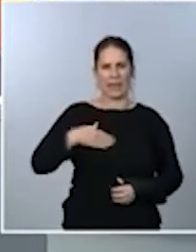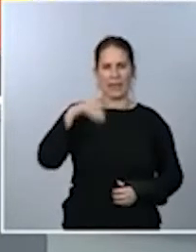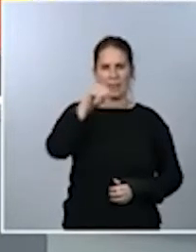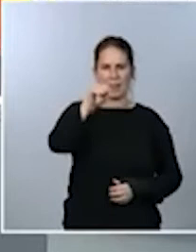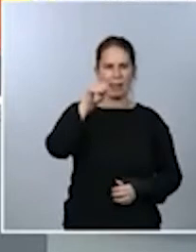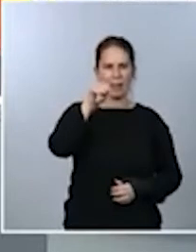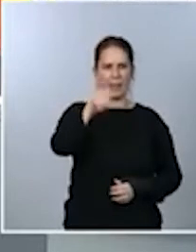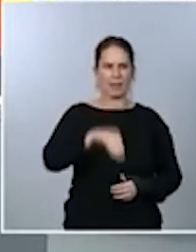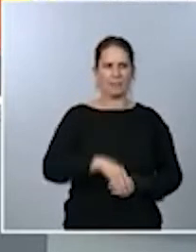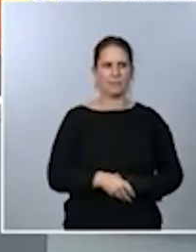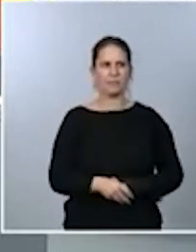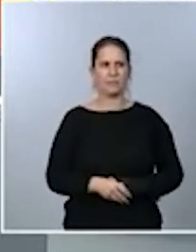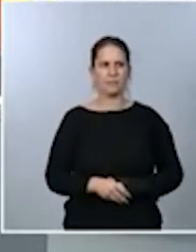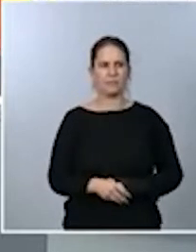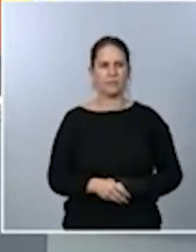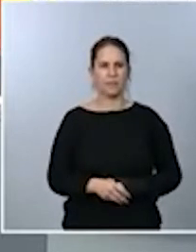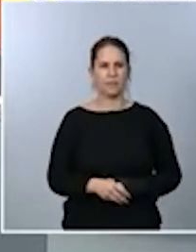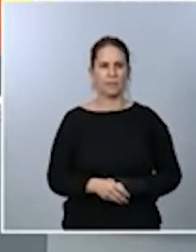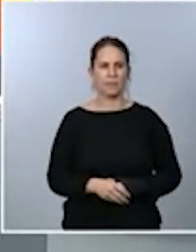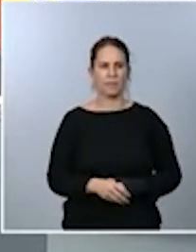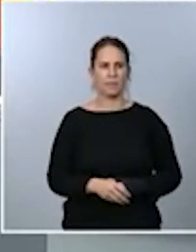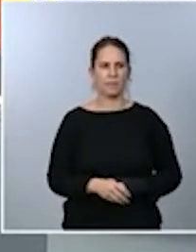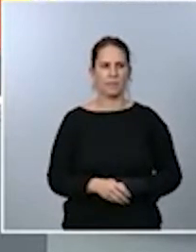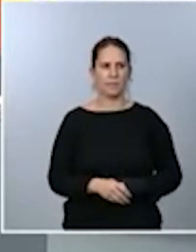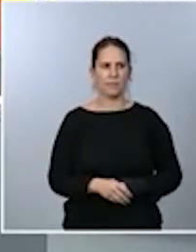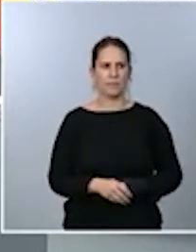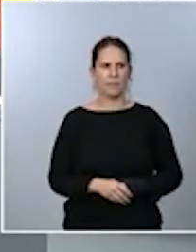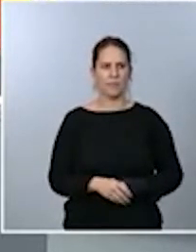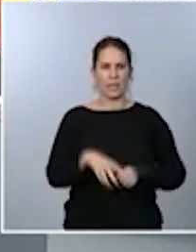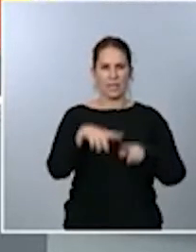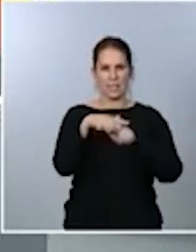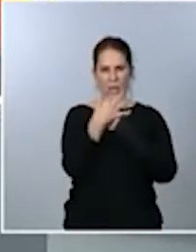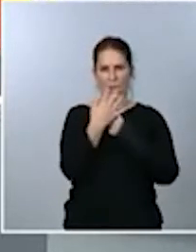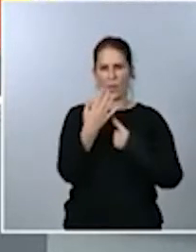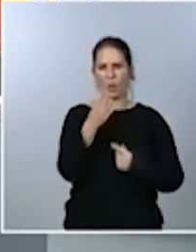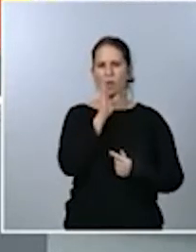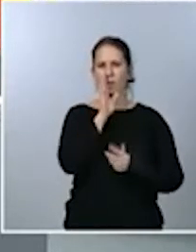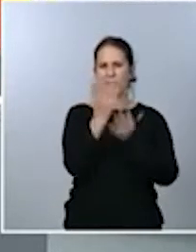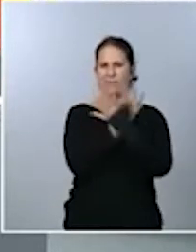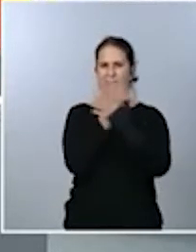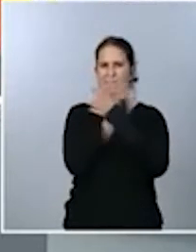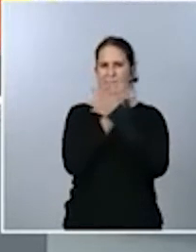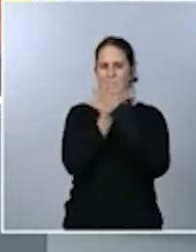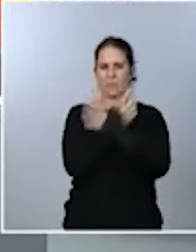dada la situación preocupante que ha escrito de la pandemia,